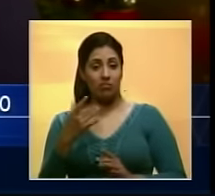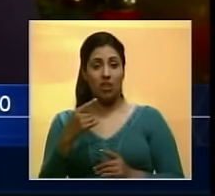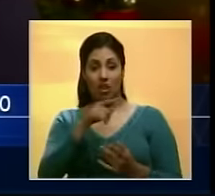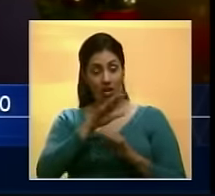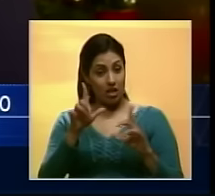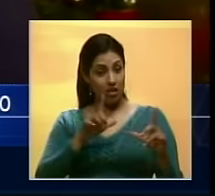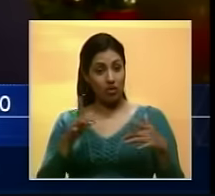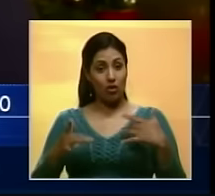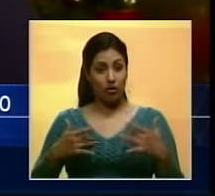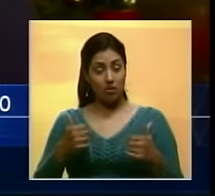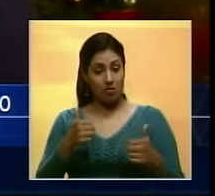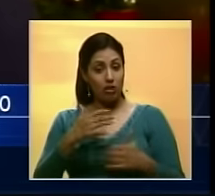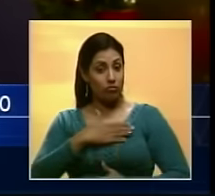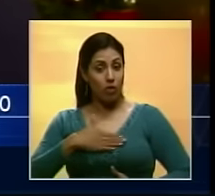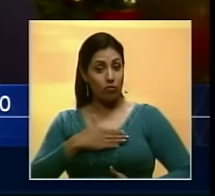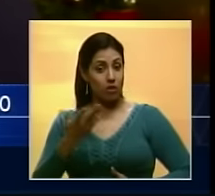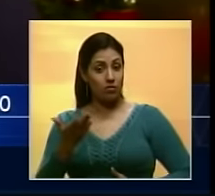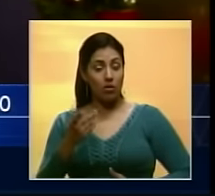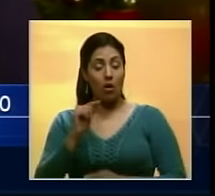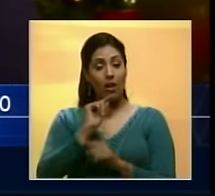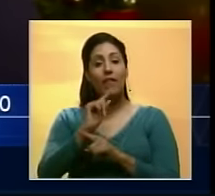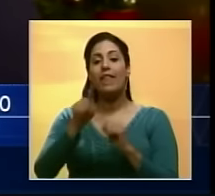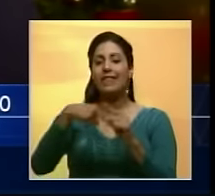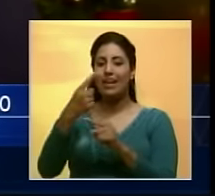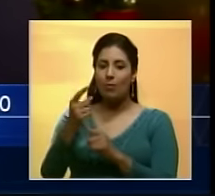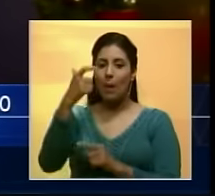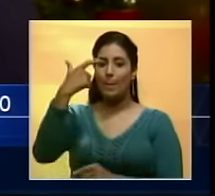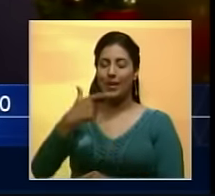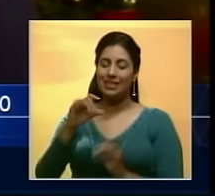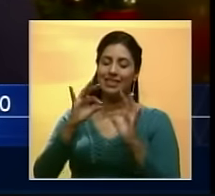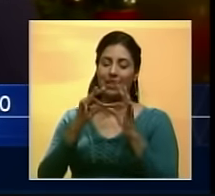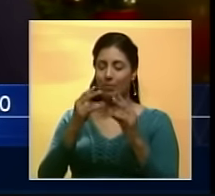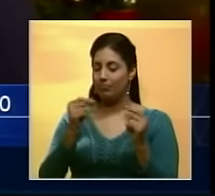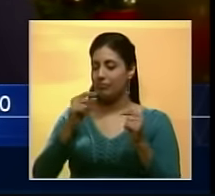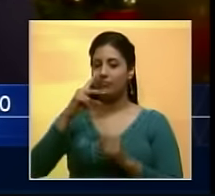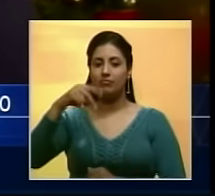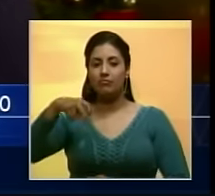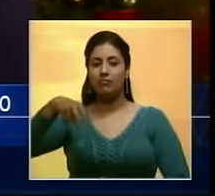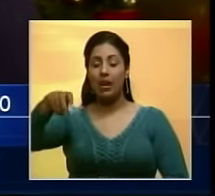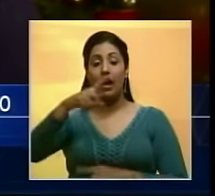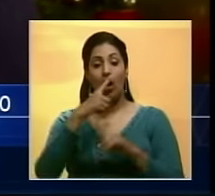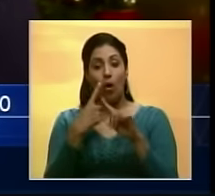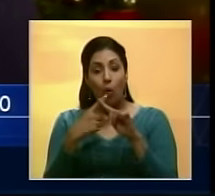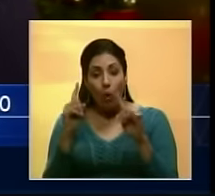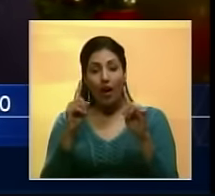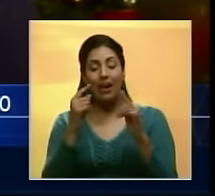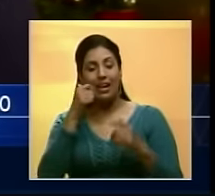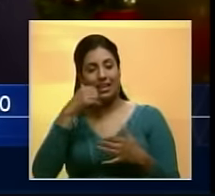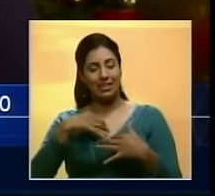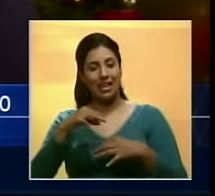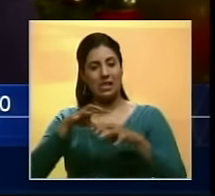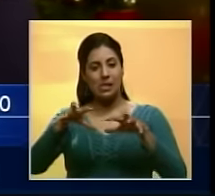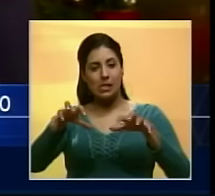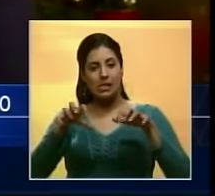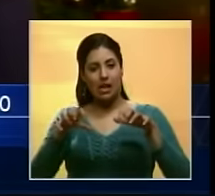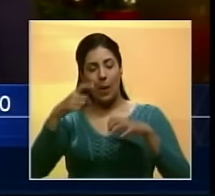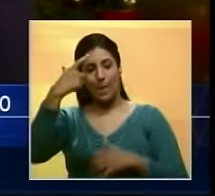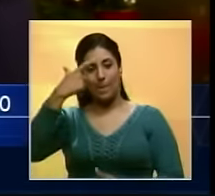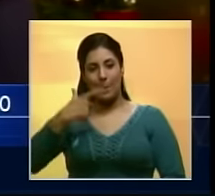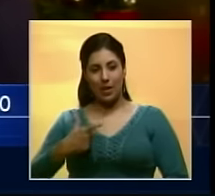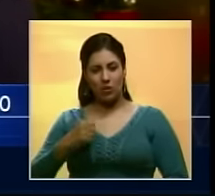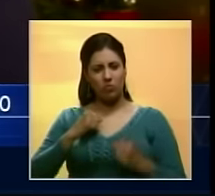irónica a su esposo Contento e inmediatamente la intérprete desaparece Encarnará a una mujer ambiciosa y de